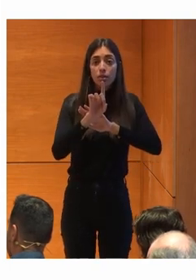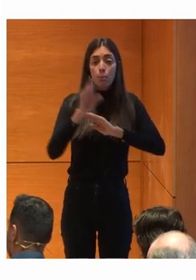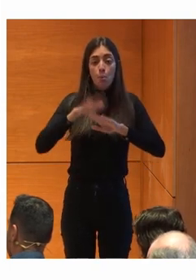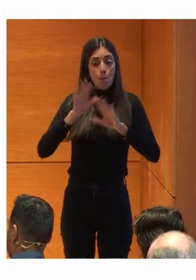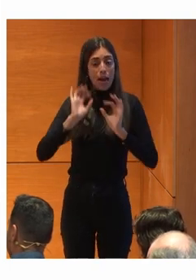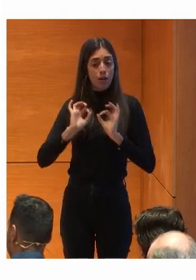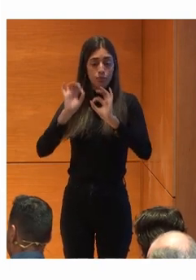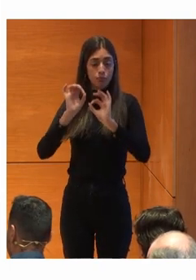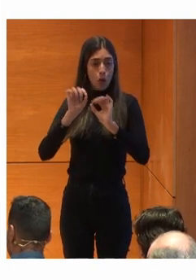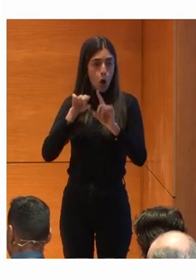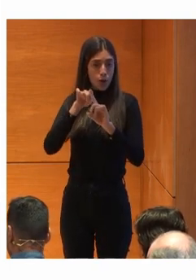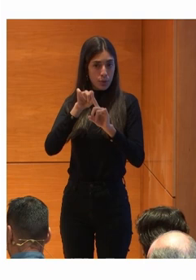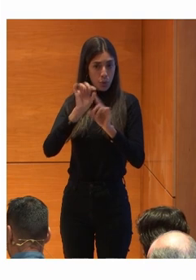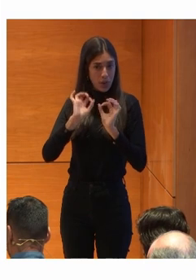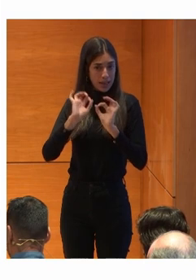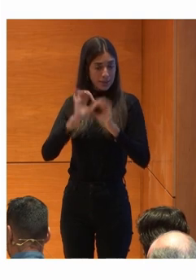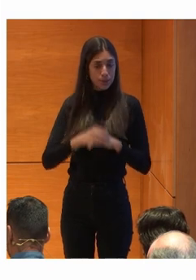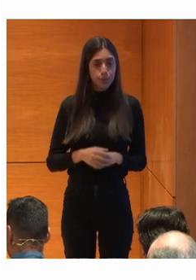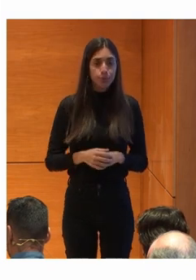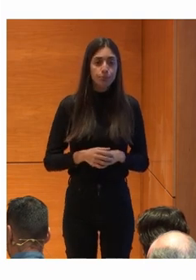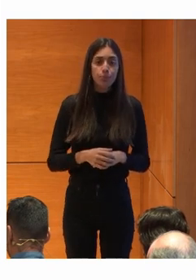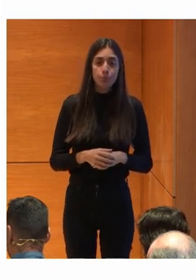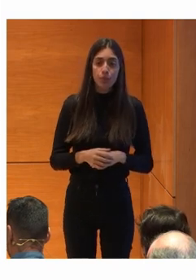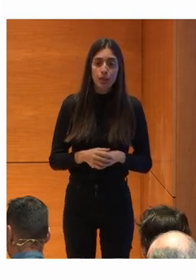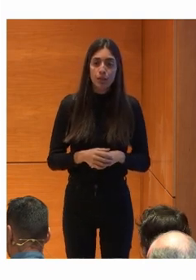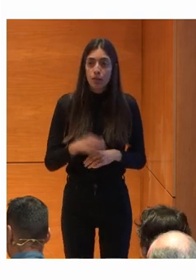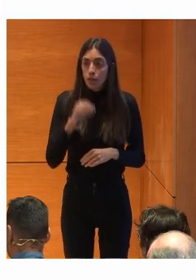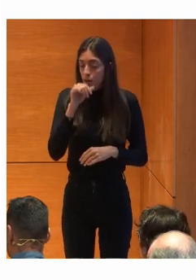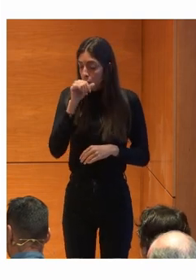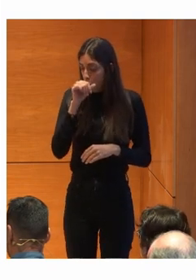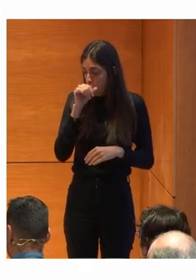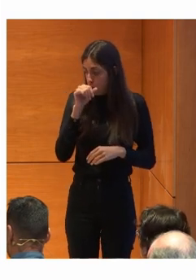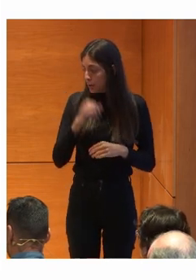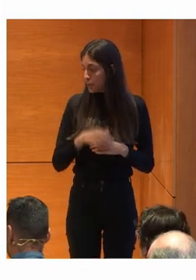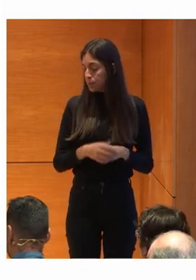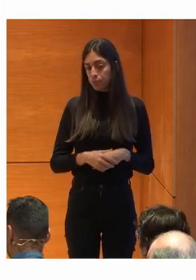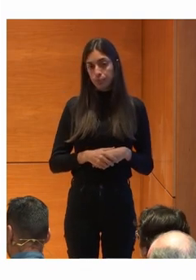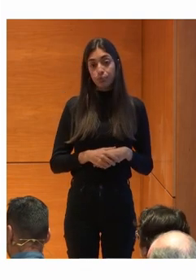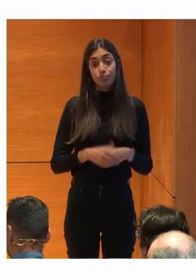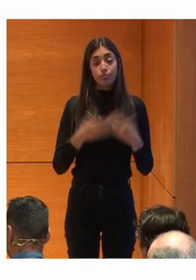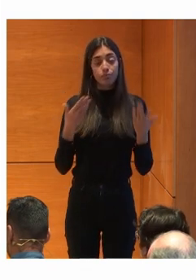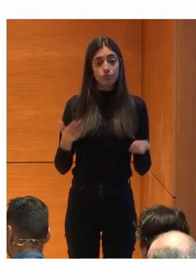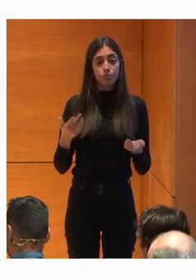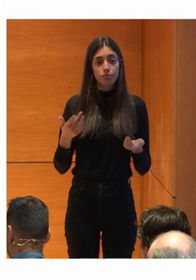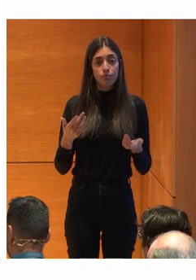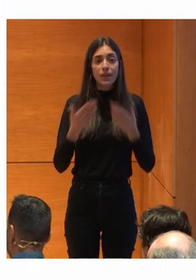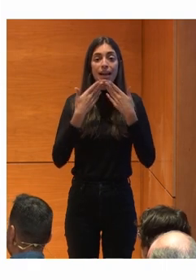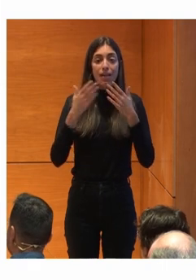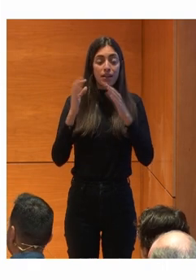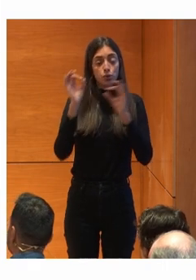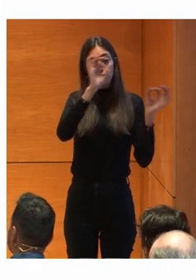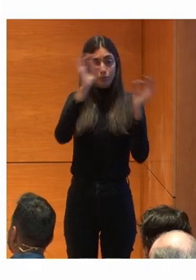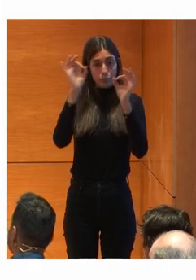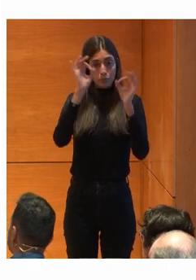ello ¿Vale? Por tecnología desarrollada Para esto Como es que vemos aquí ¿Vale? A partir de los De los lectores oculares